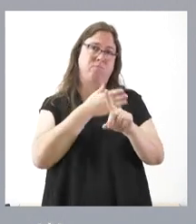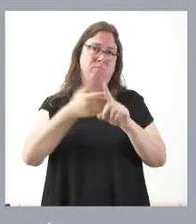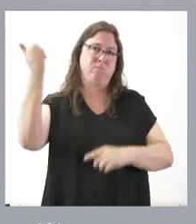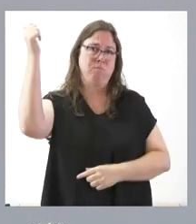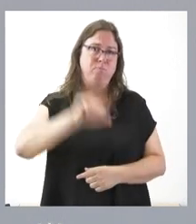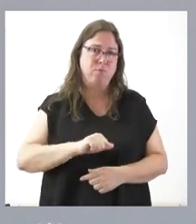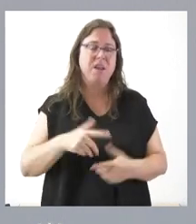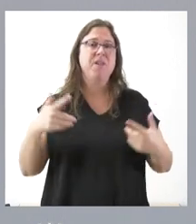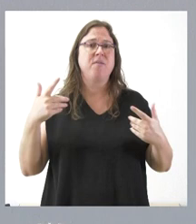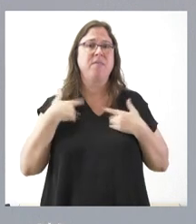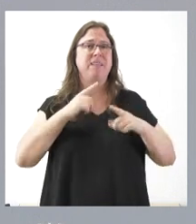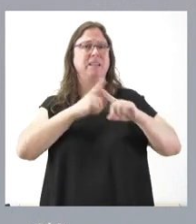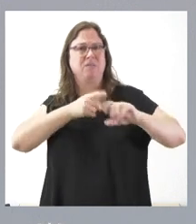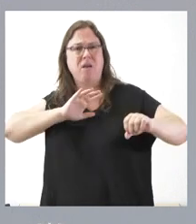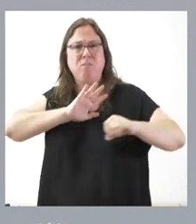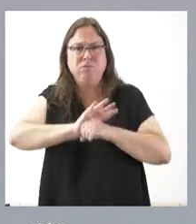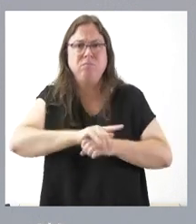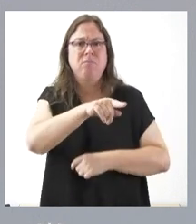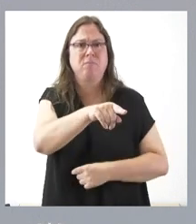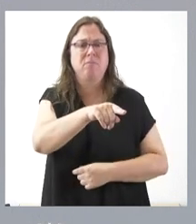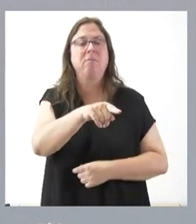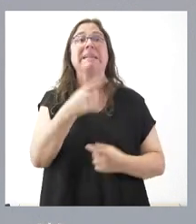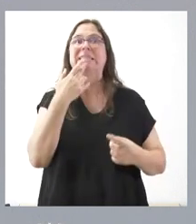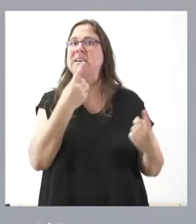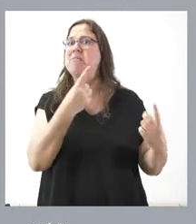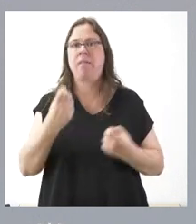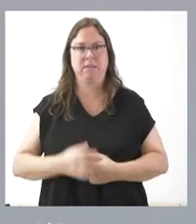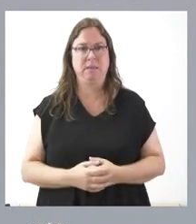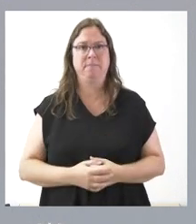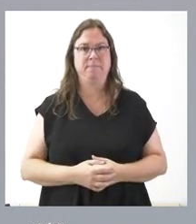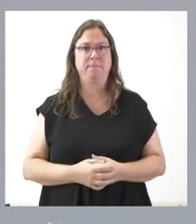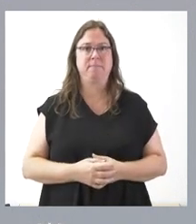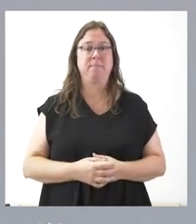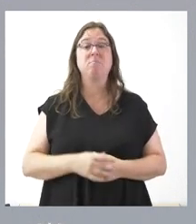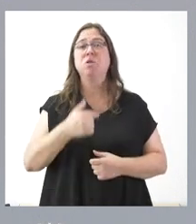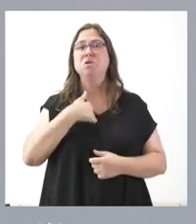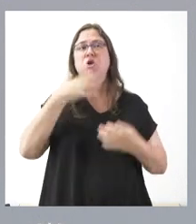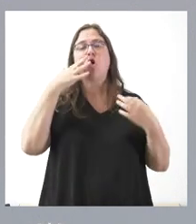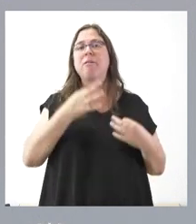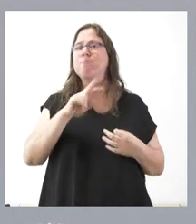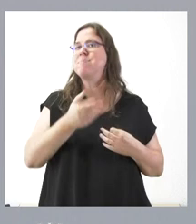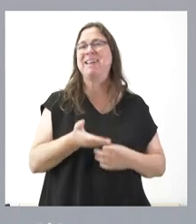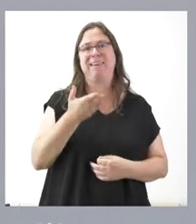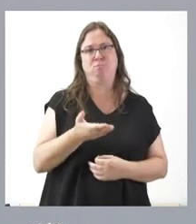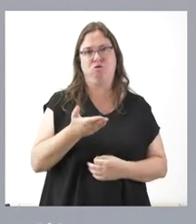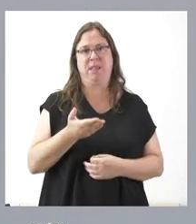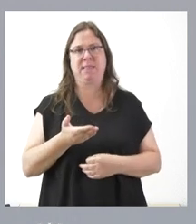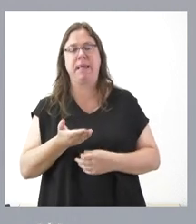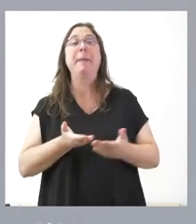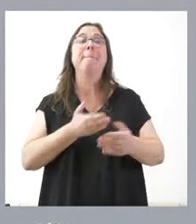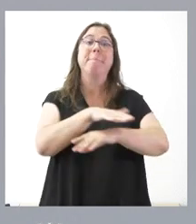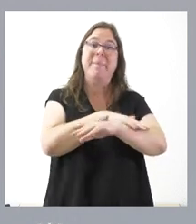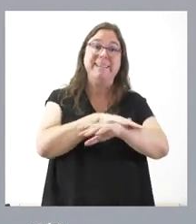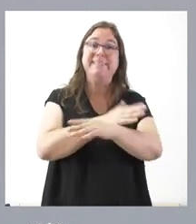víctimas de agresiones sexuales, que lo necesitan. Así es que yo creo que es importante pedirle a la